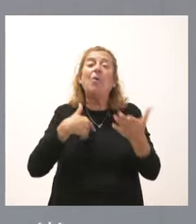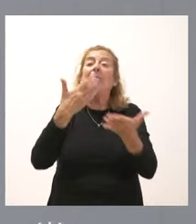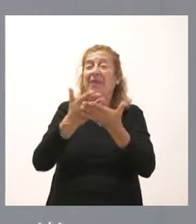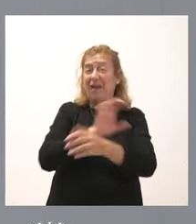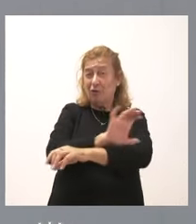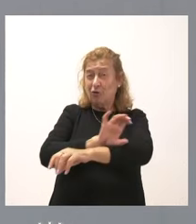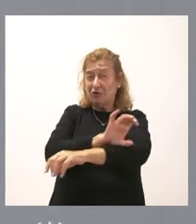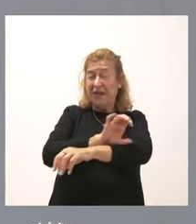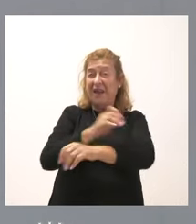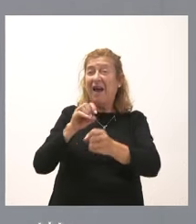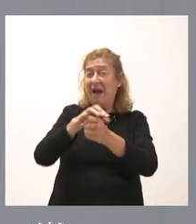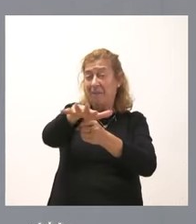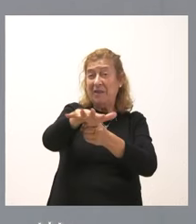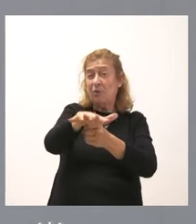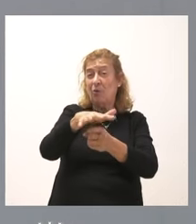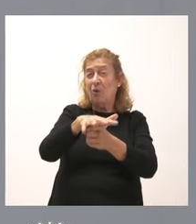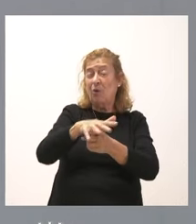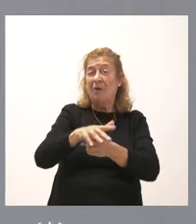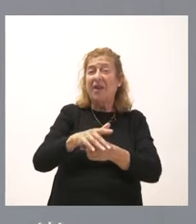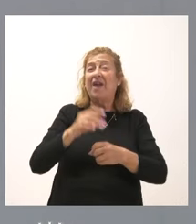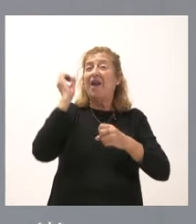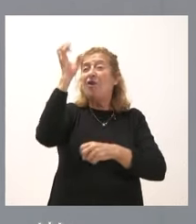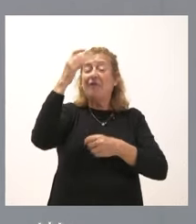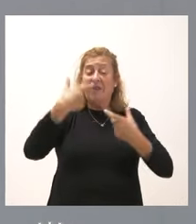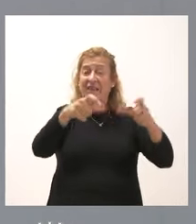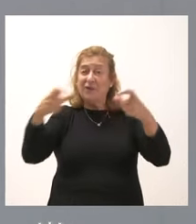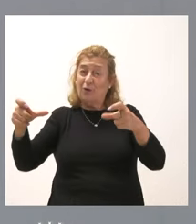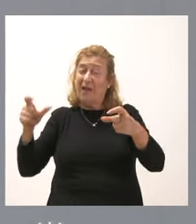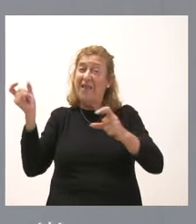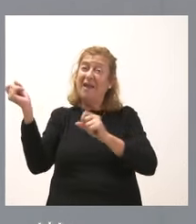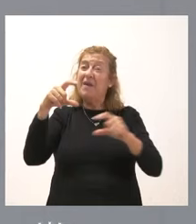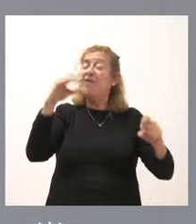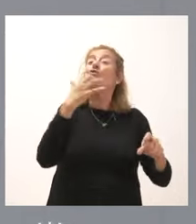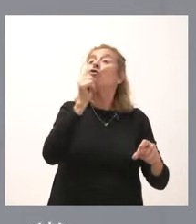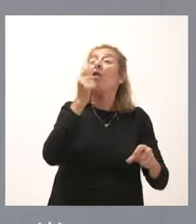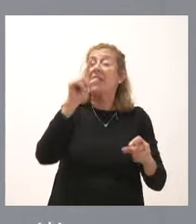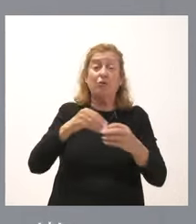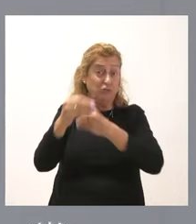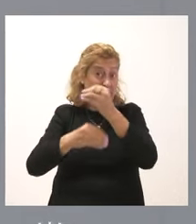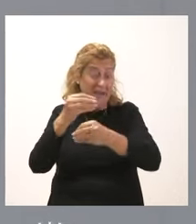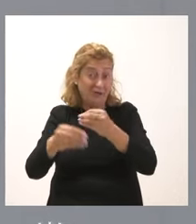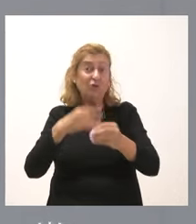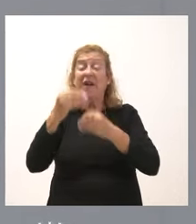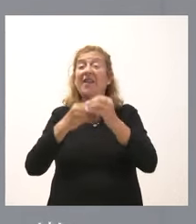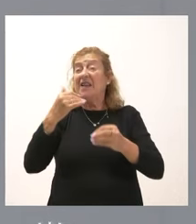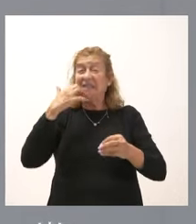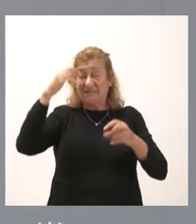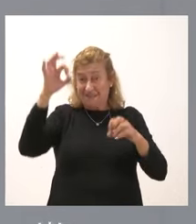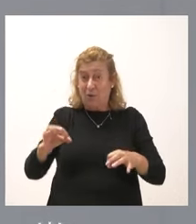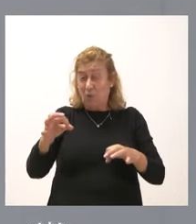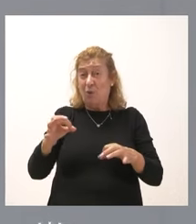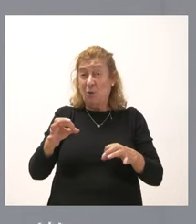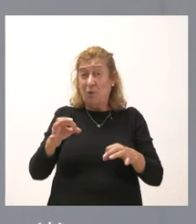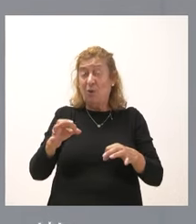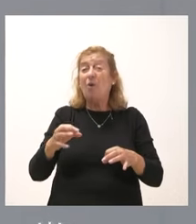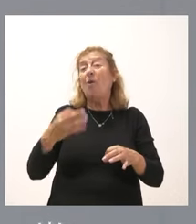en el ámbito de la Conferencia Sectorial de Inmigración, que todavía no se ha celebrado y que se celebrará evidentemente en la medida en